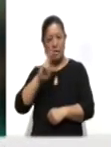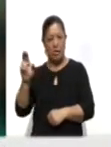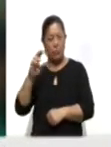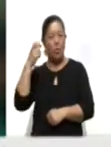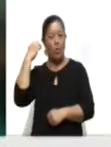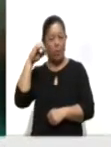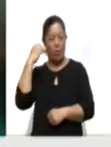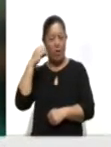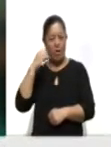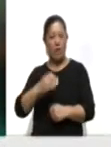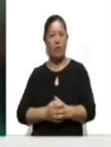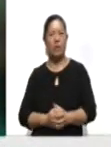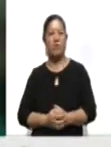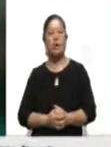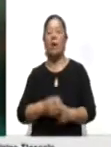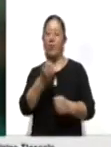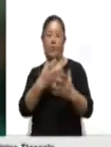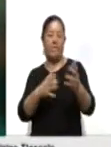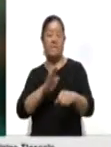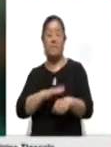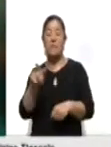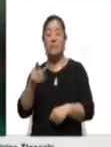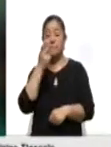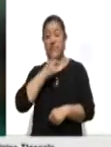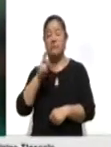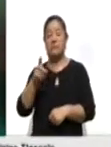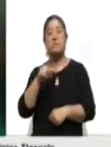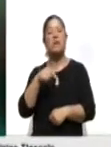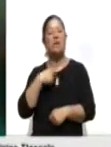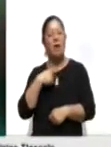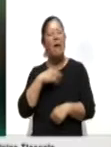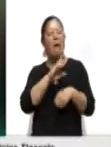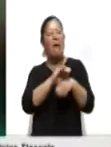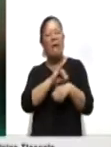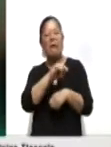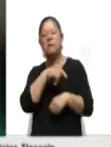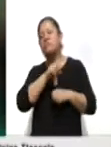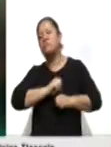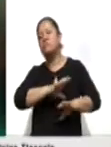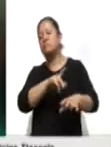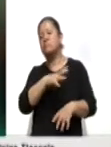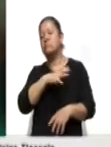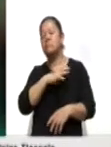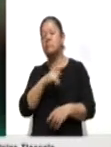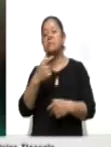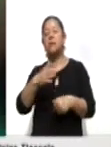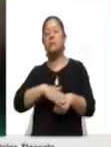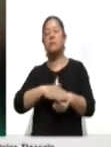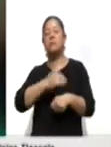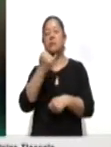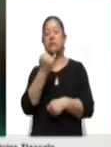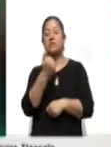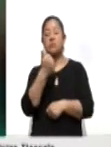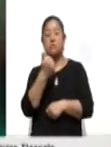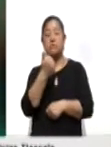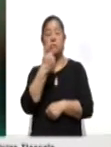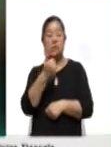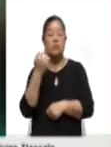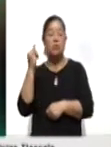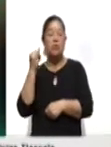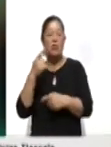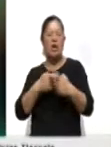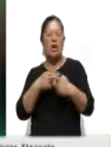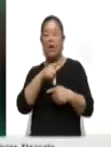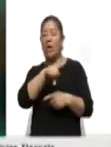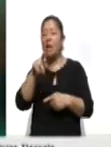advirtió que el gobierno federal no permitirá que el partido del crimen decida en la contienda electoral del próximo 6 de junio por gubernaturas,